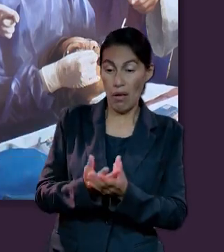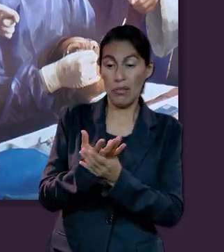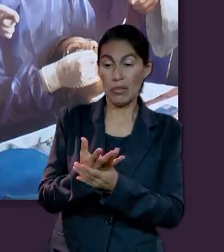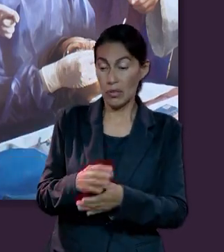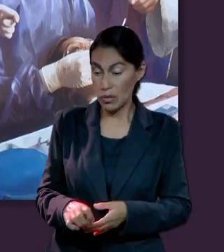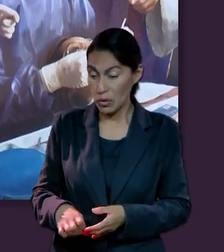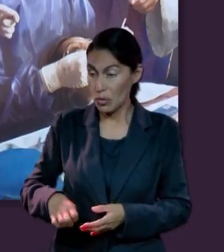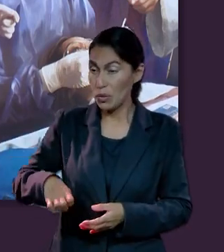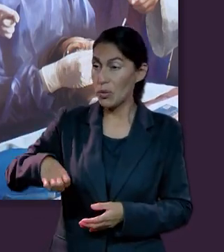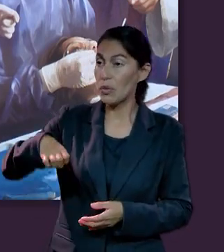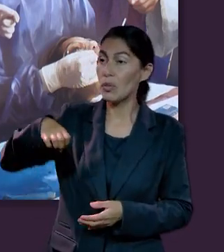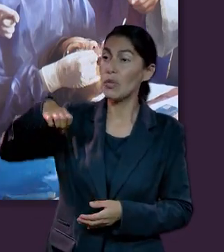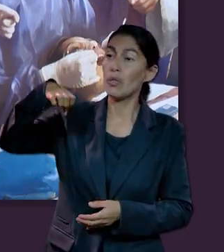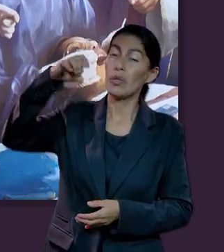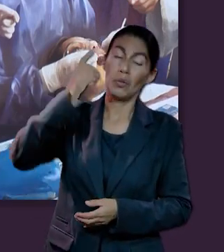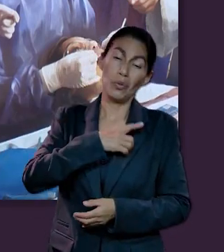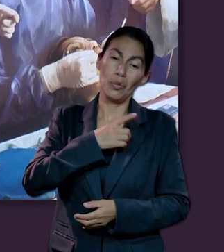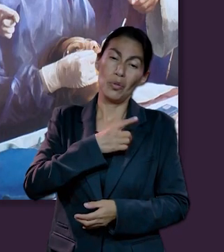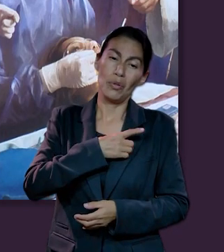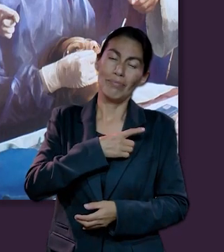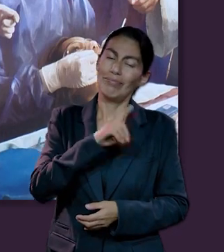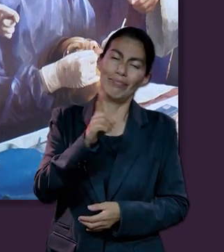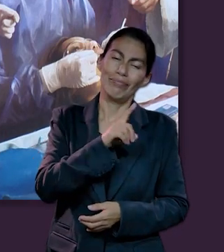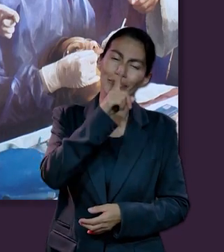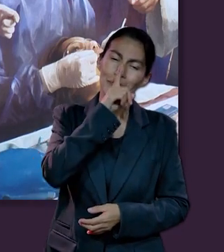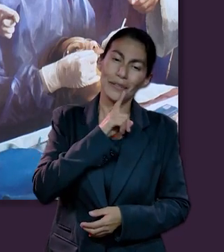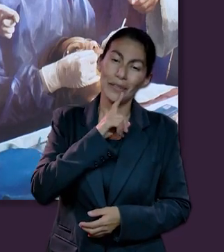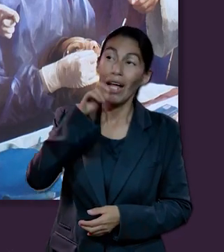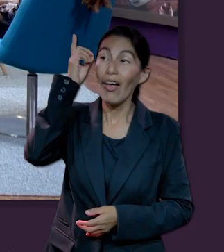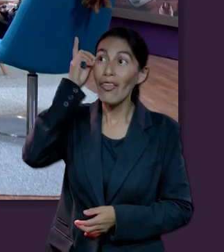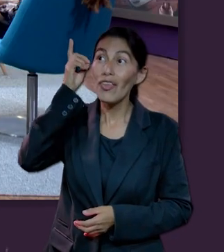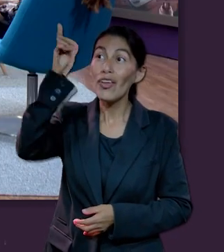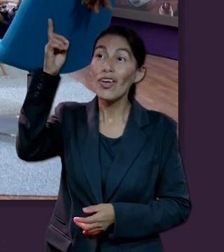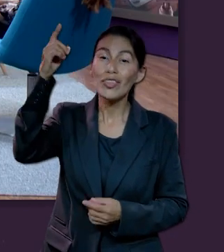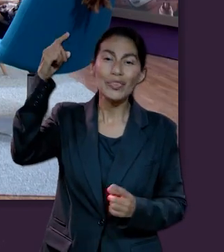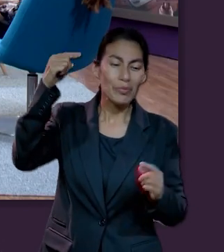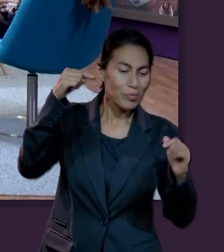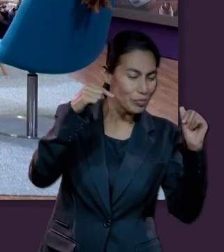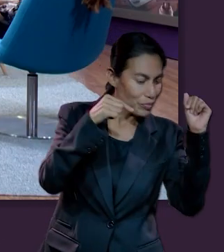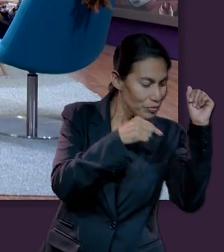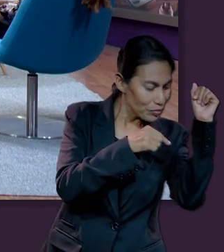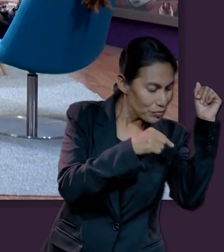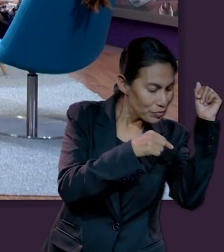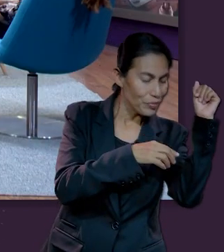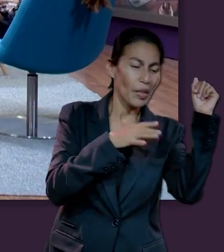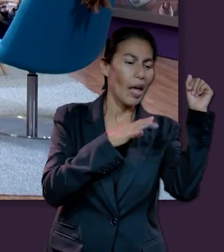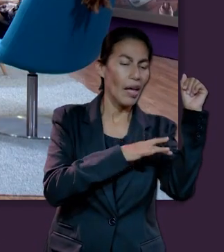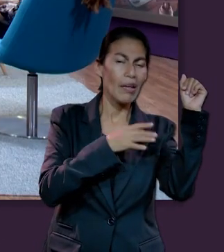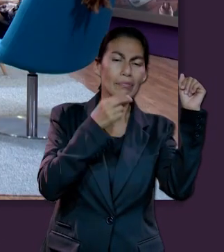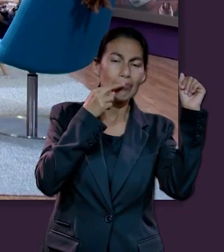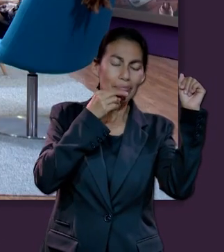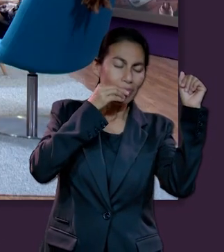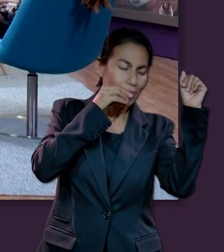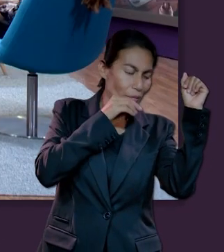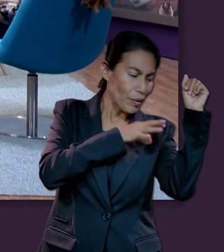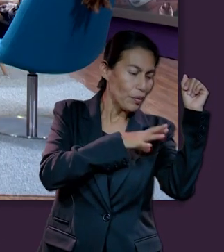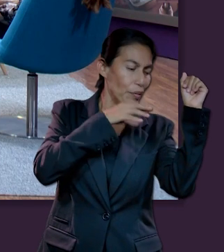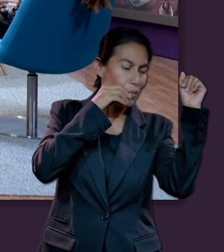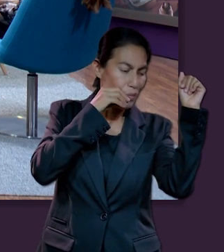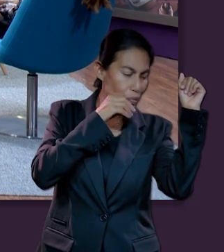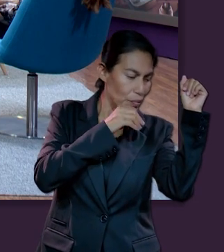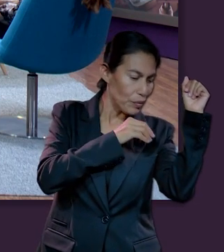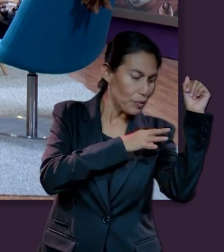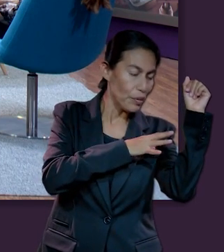cierto. Dios está pendiente de cada latido. Dios inicia cada latido en nuestro corazón. Dios nos da cada